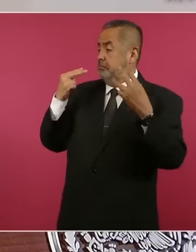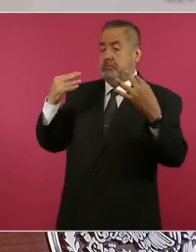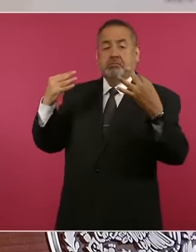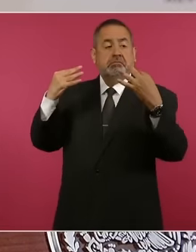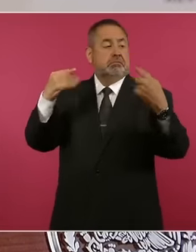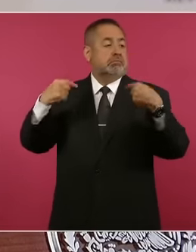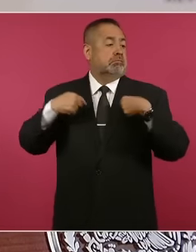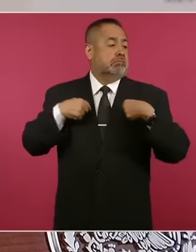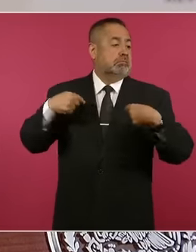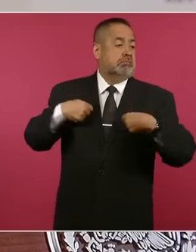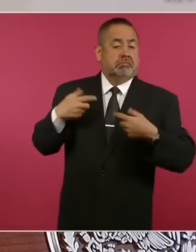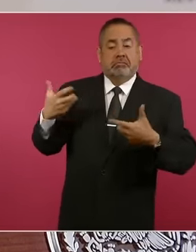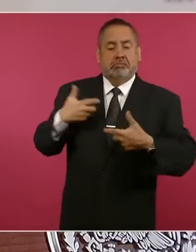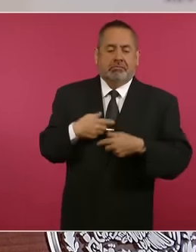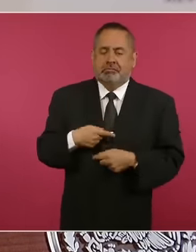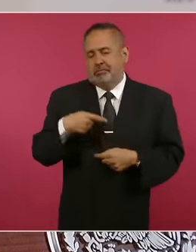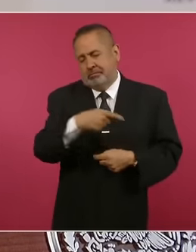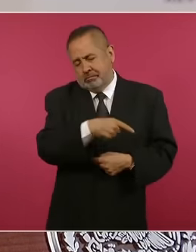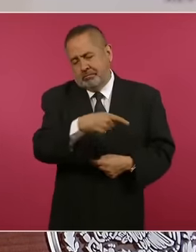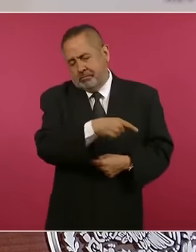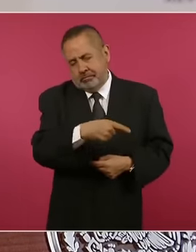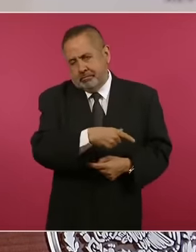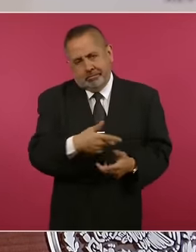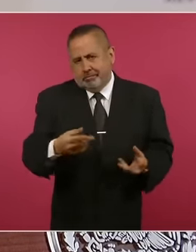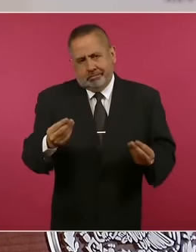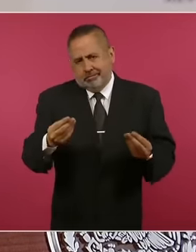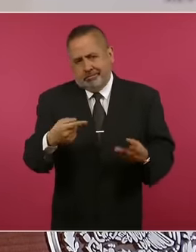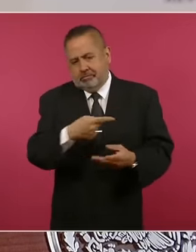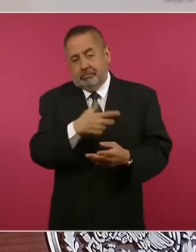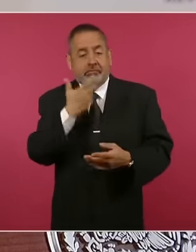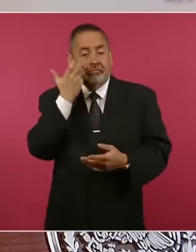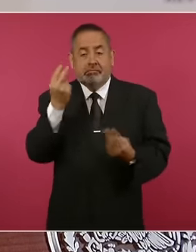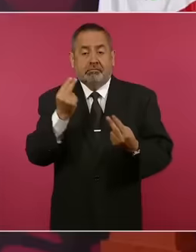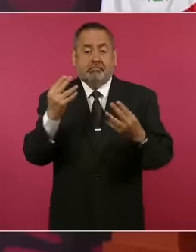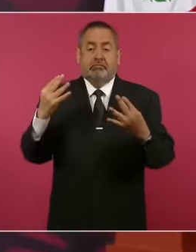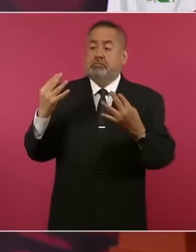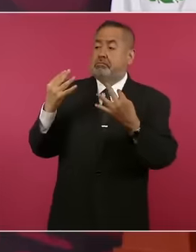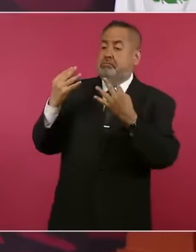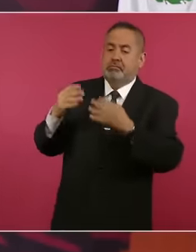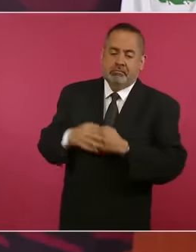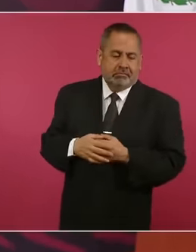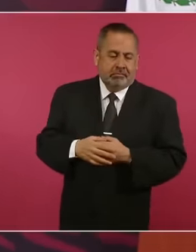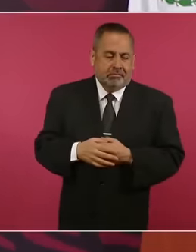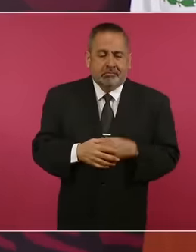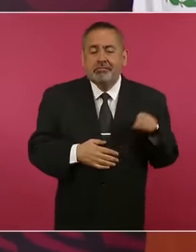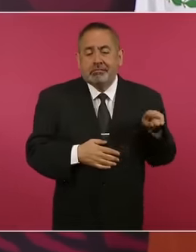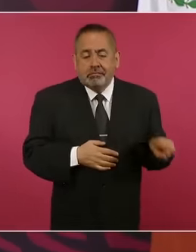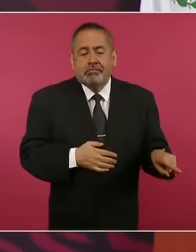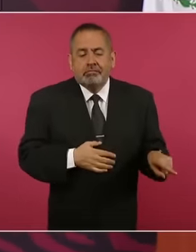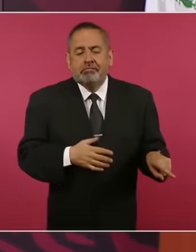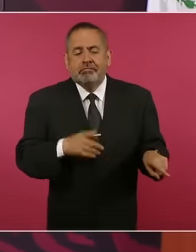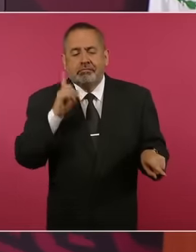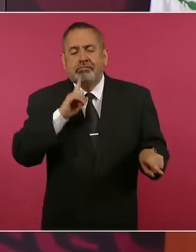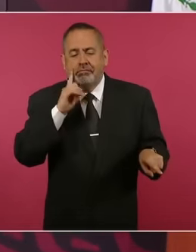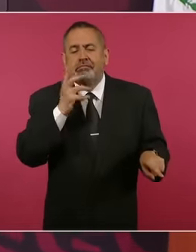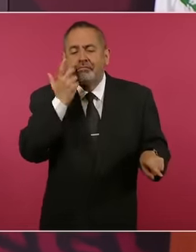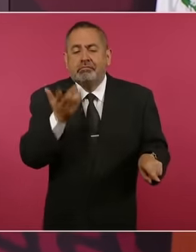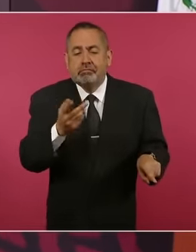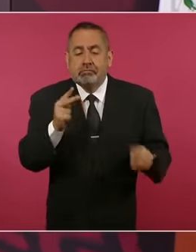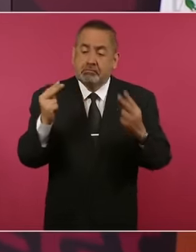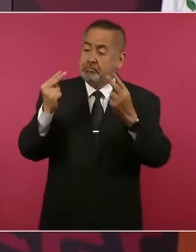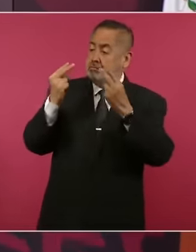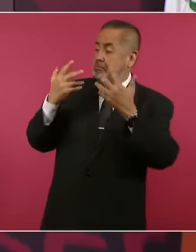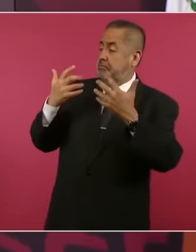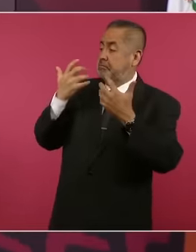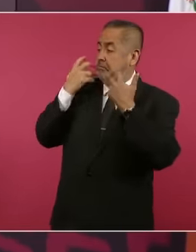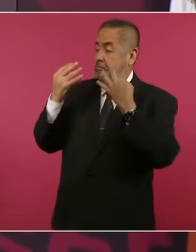y lo que se busca es eso, no no